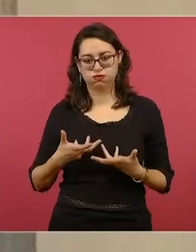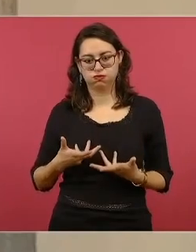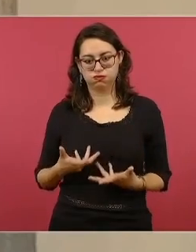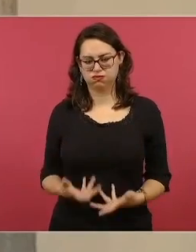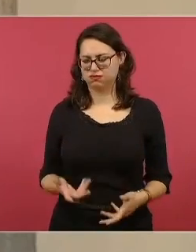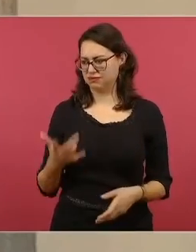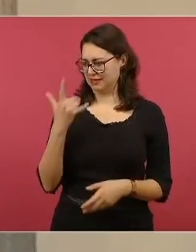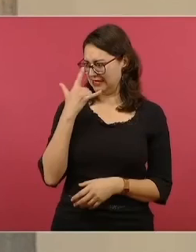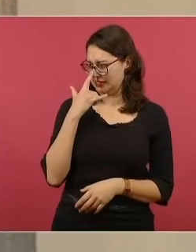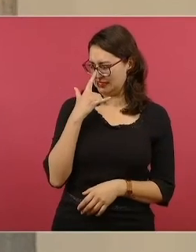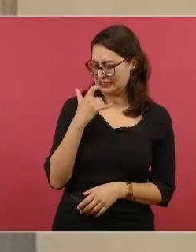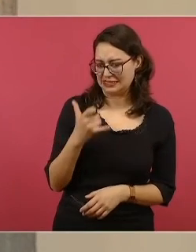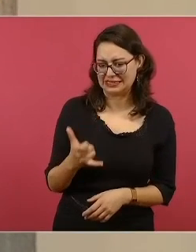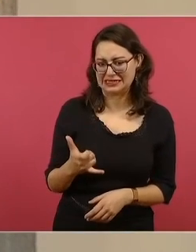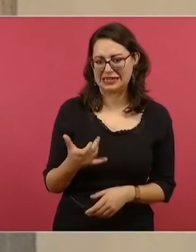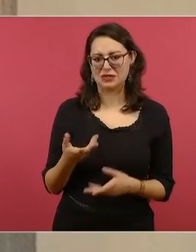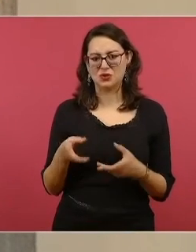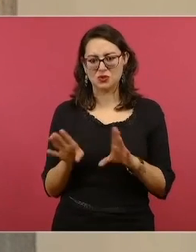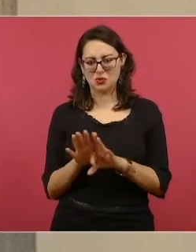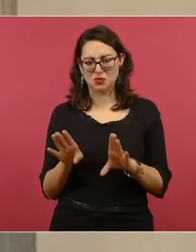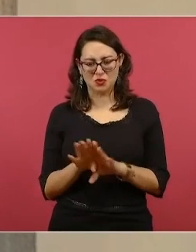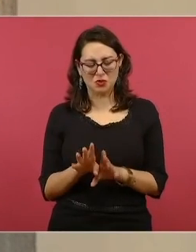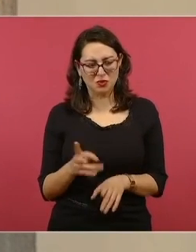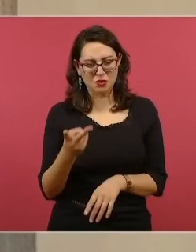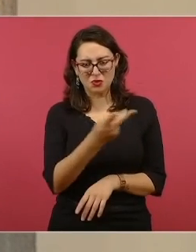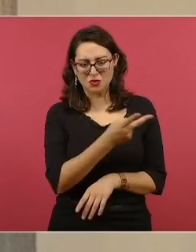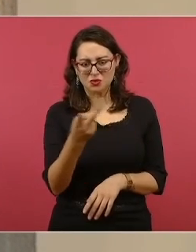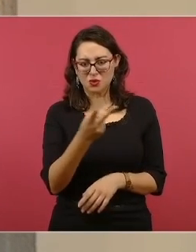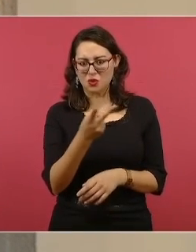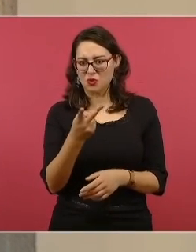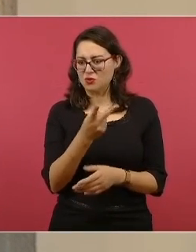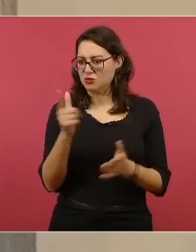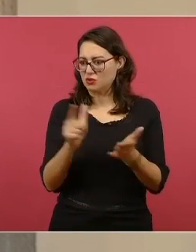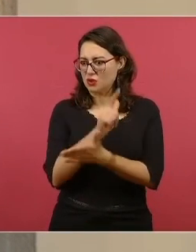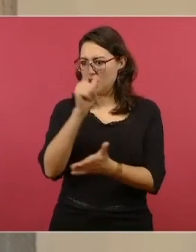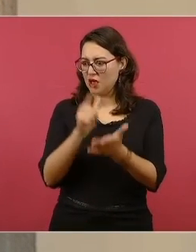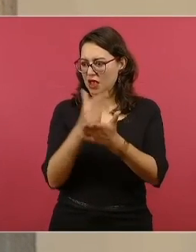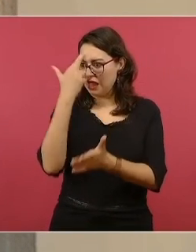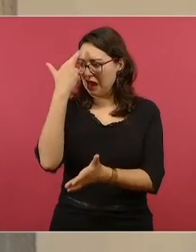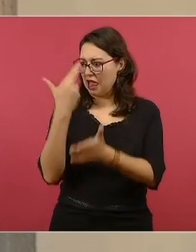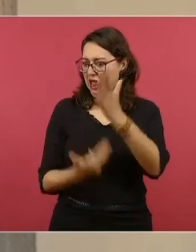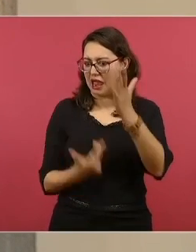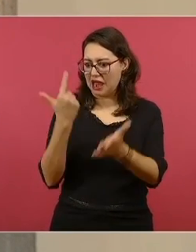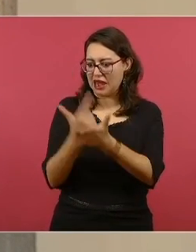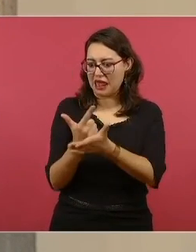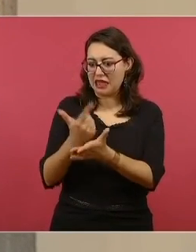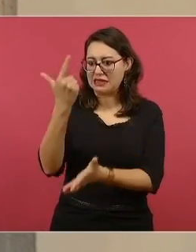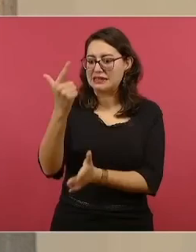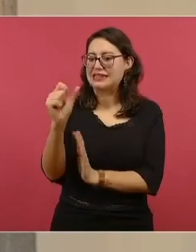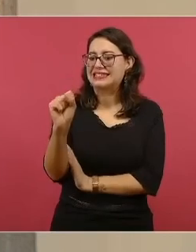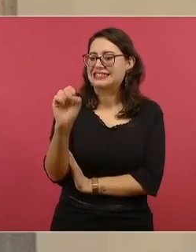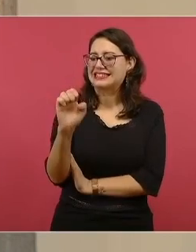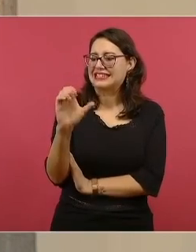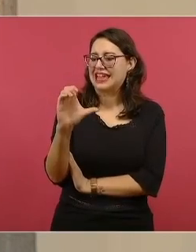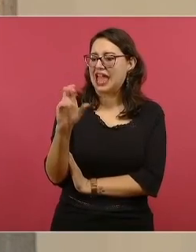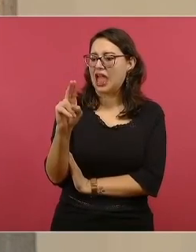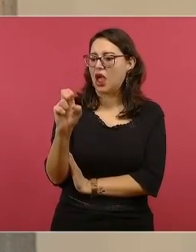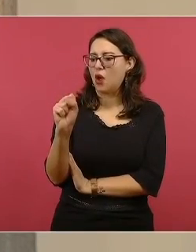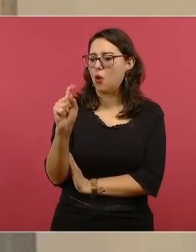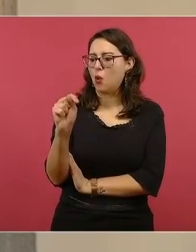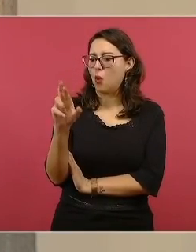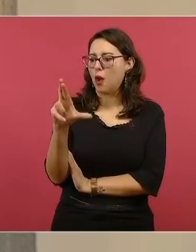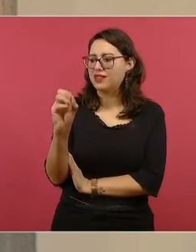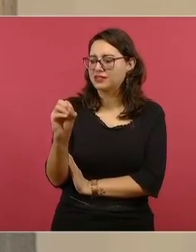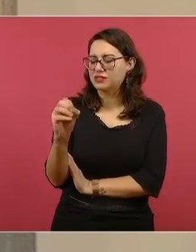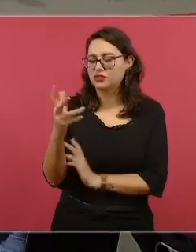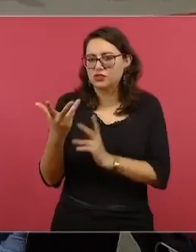una medida cautelar distinta a prisión preventiva a dos presuntos secuestradores cuando la pena de este delito va de